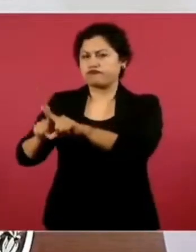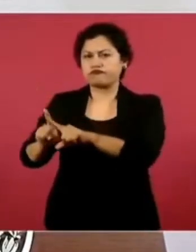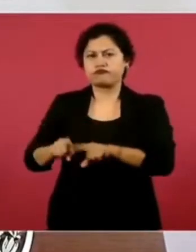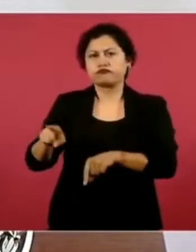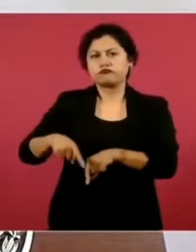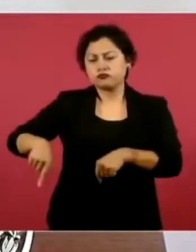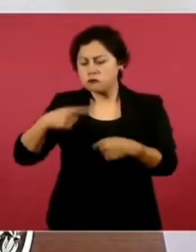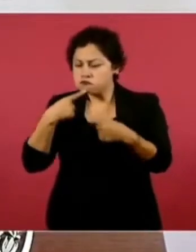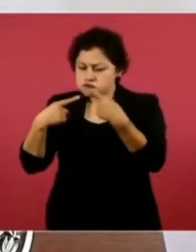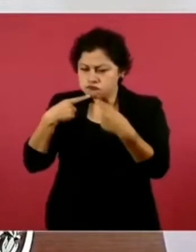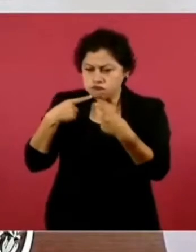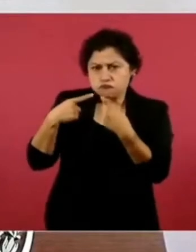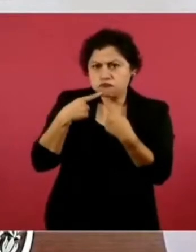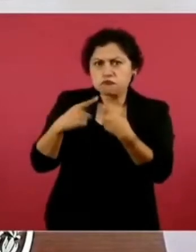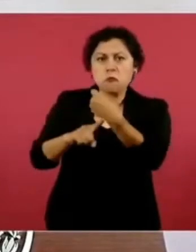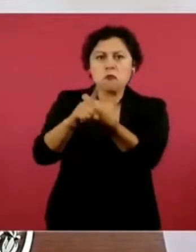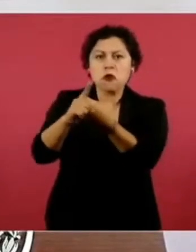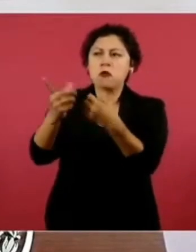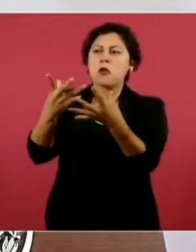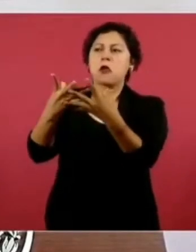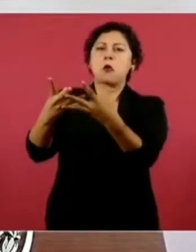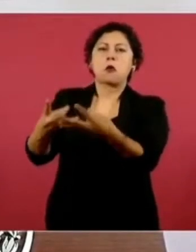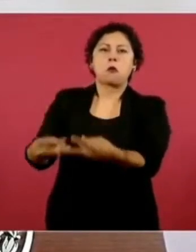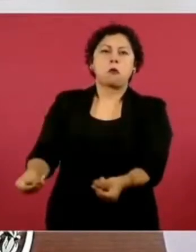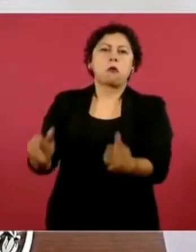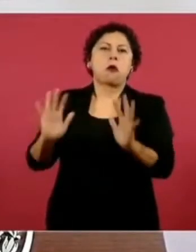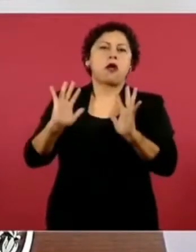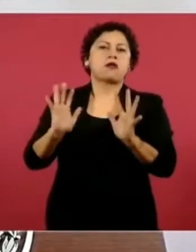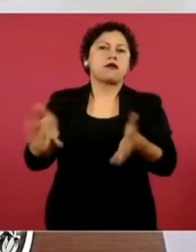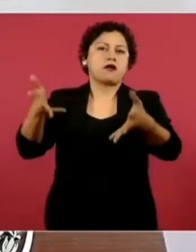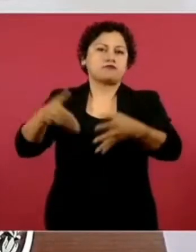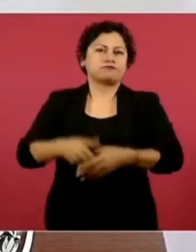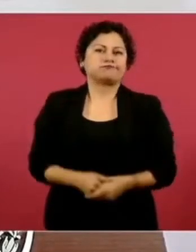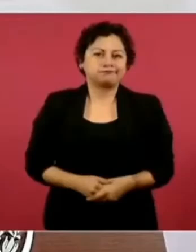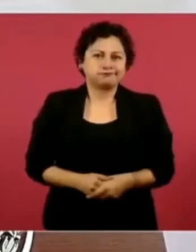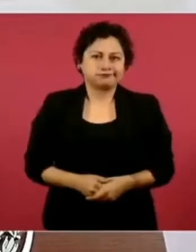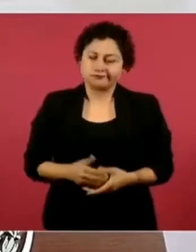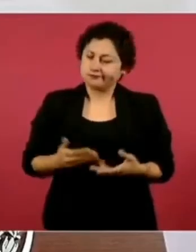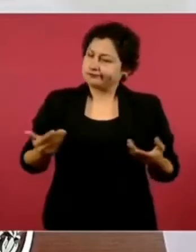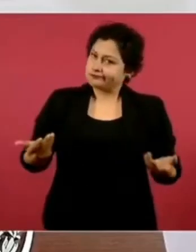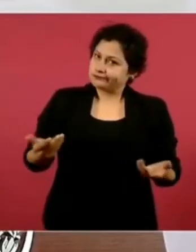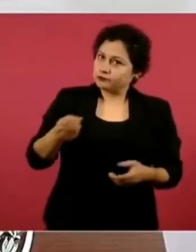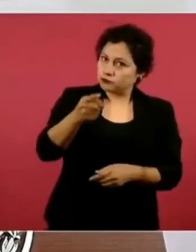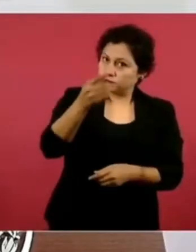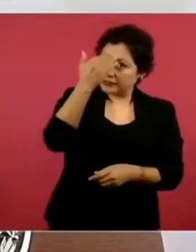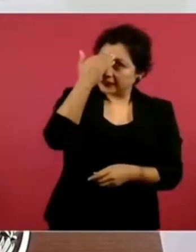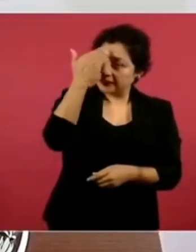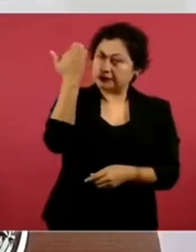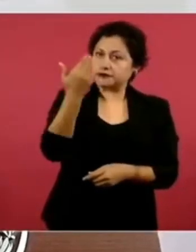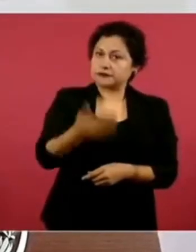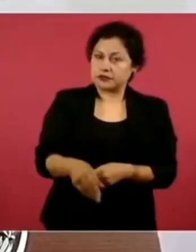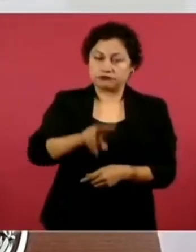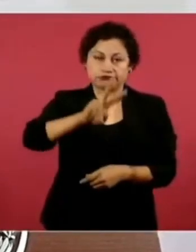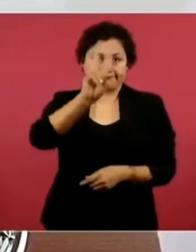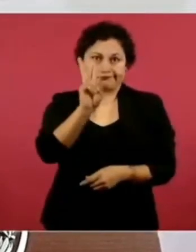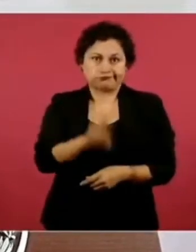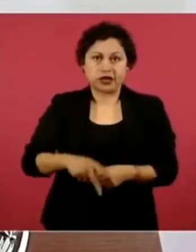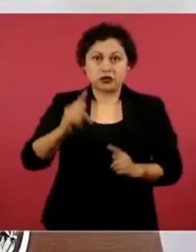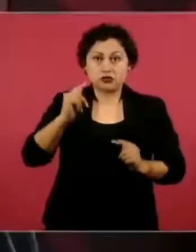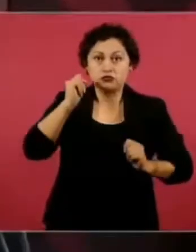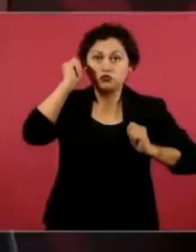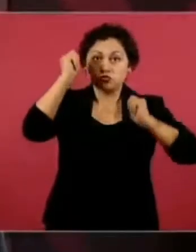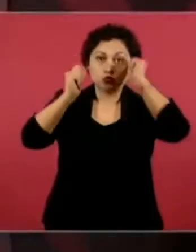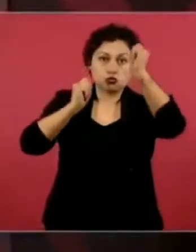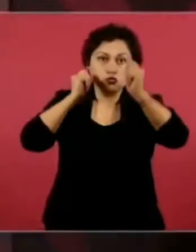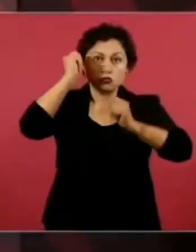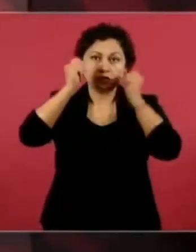ese problema. Y ustedes saben que la actividad turística es muy importante, no sólo por